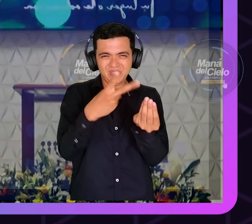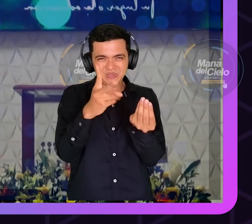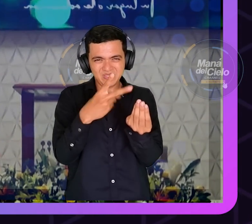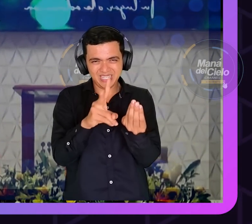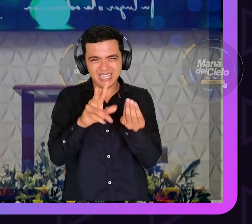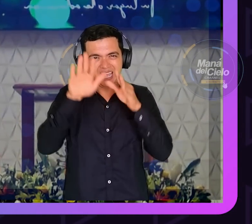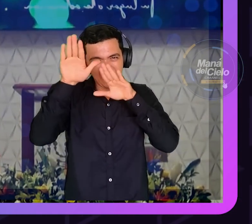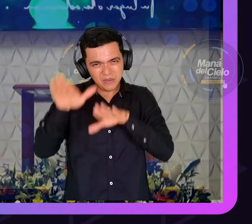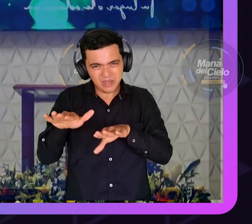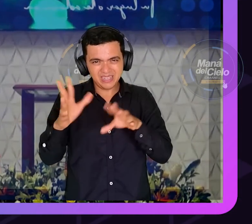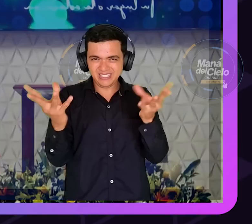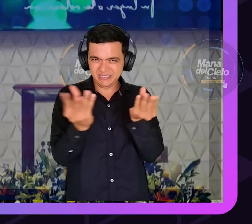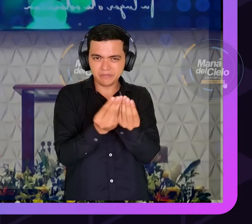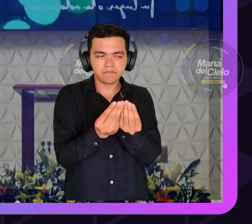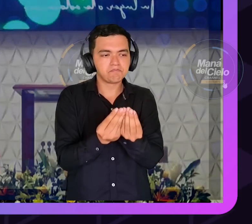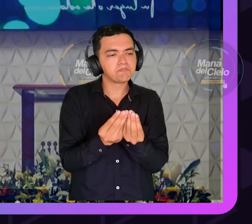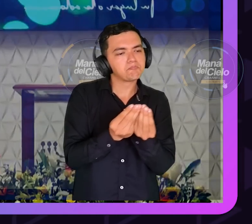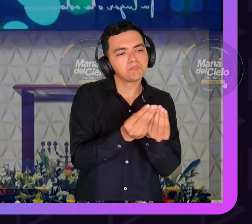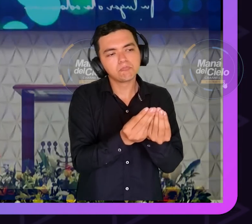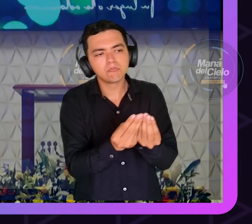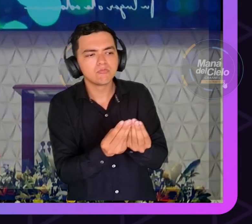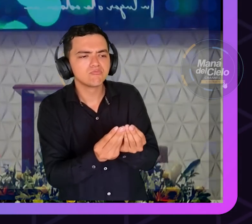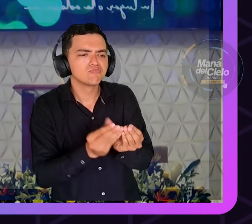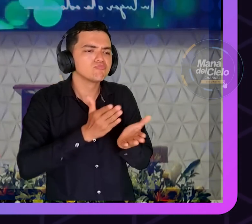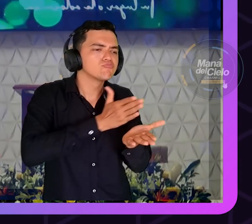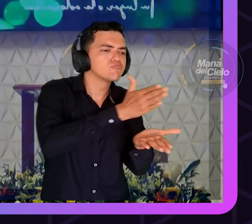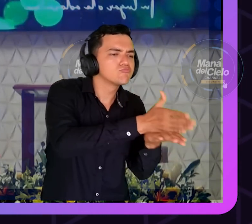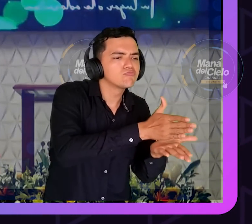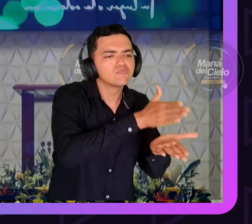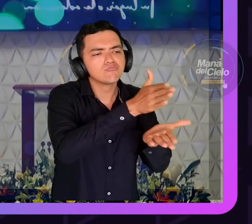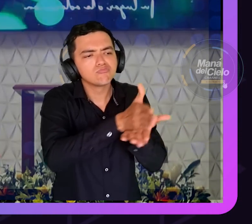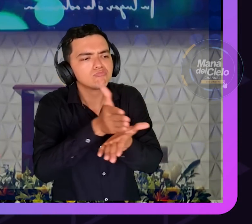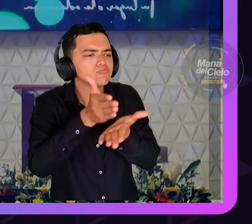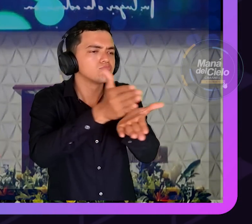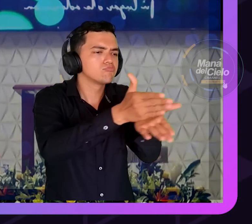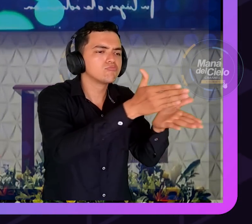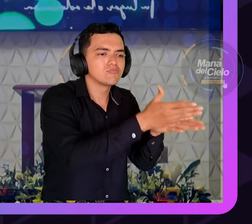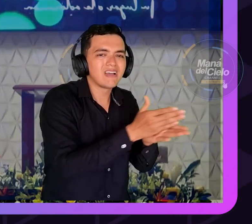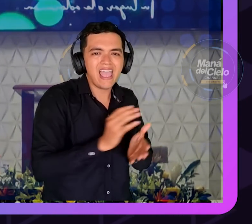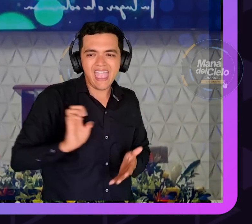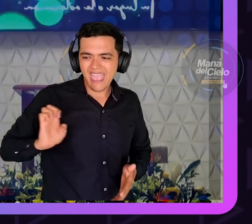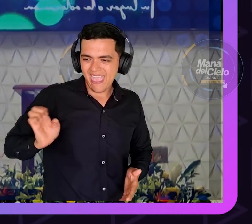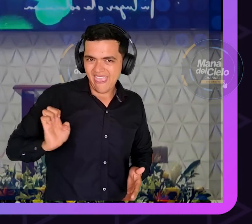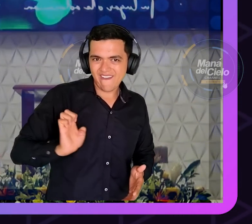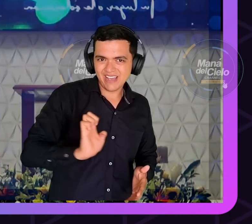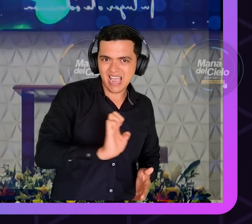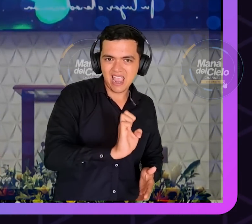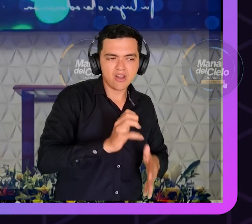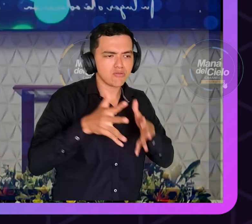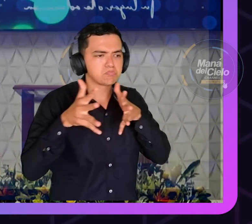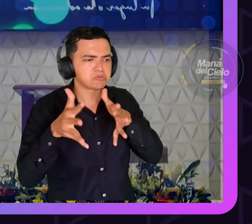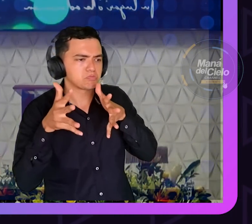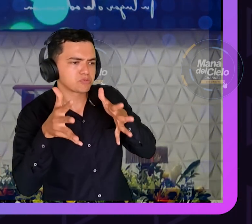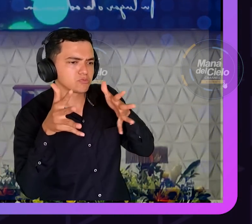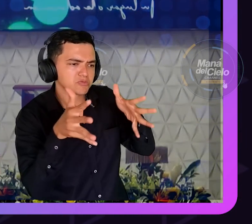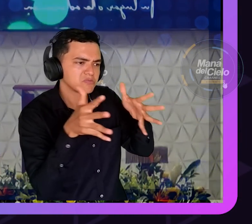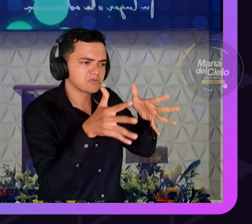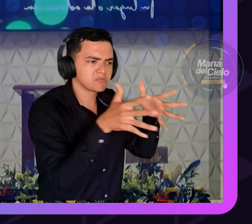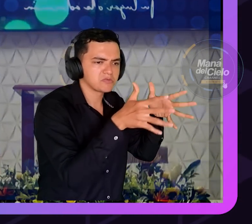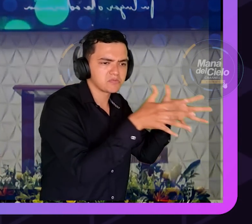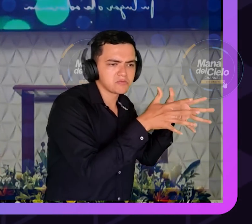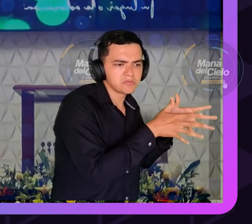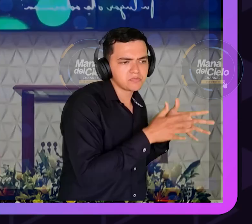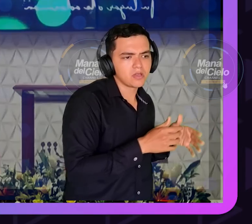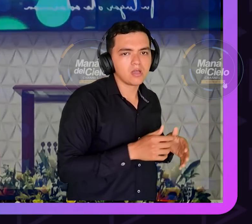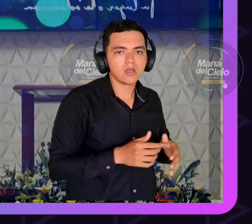necesita alguien que todavía verdad crea más en Dios que en el banco de la república es necesario que